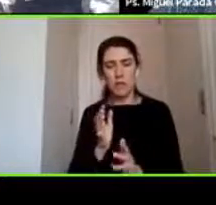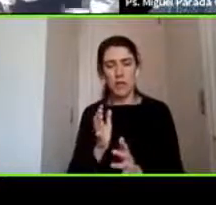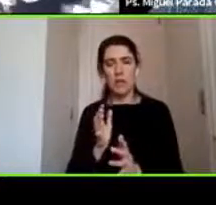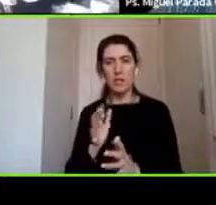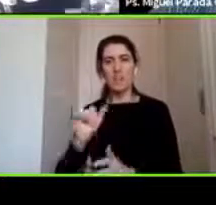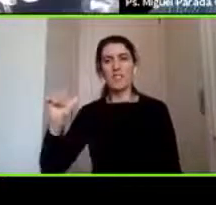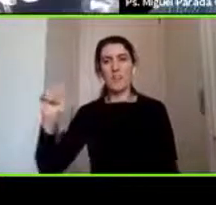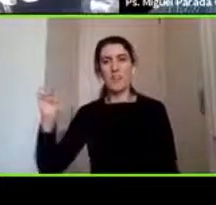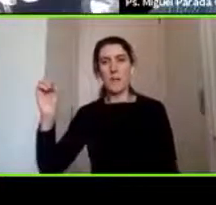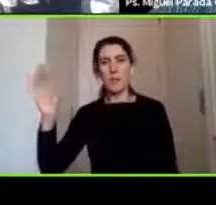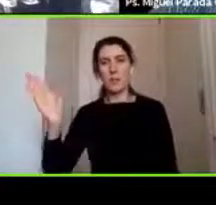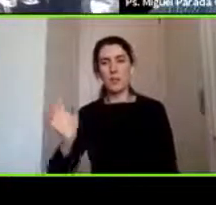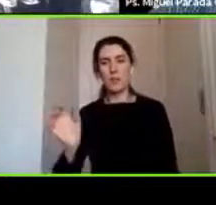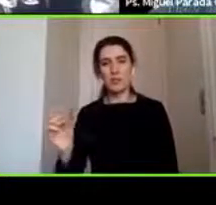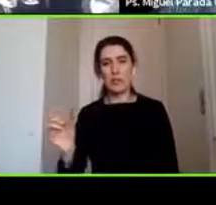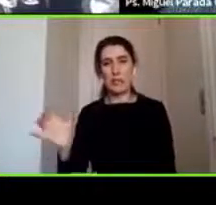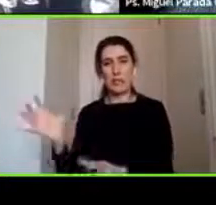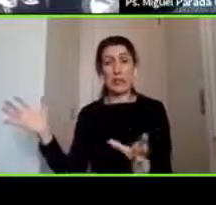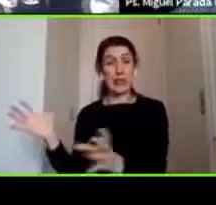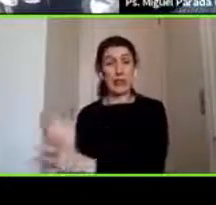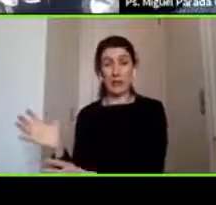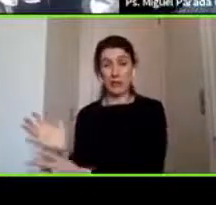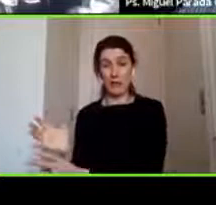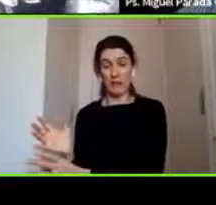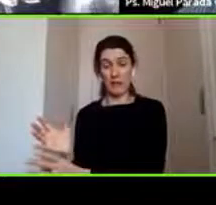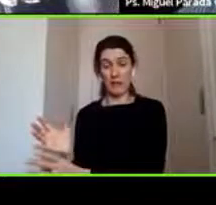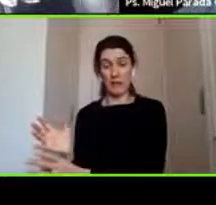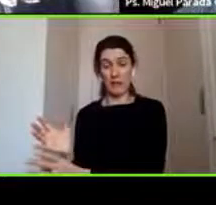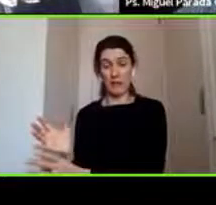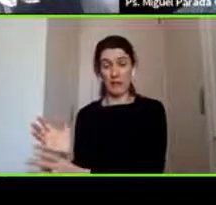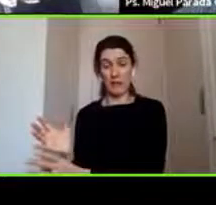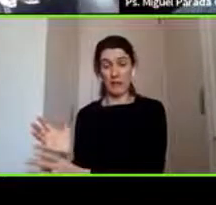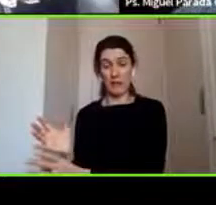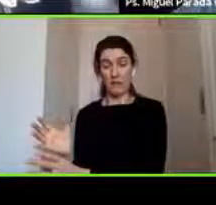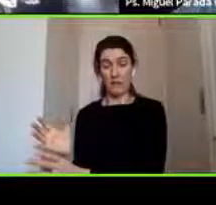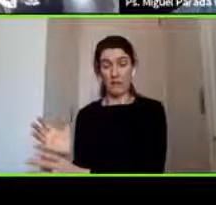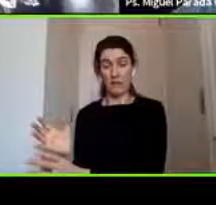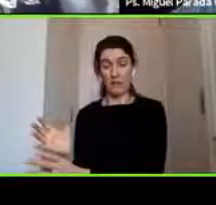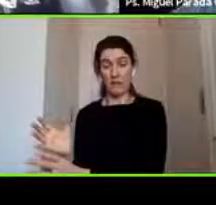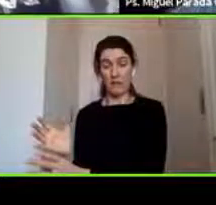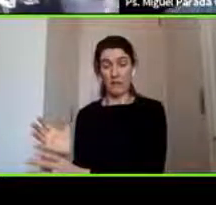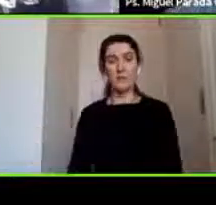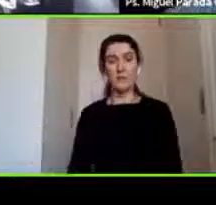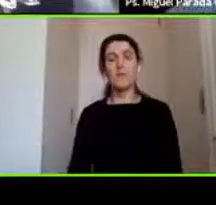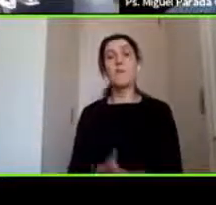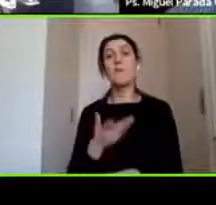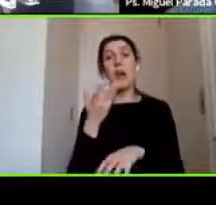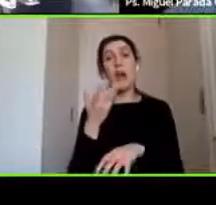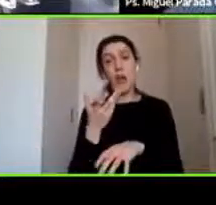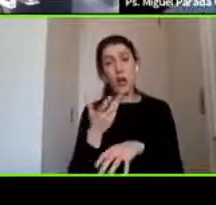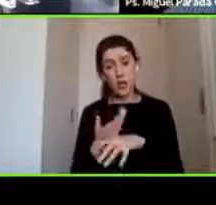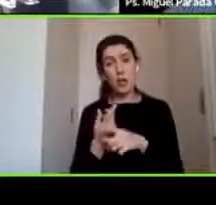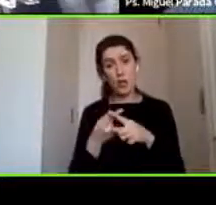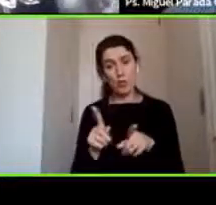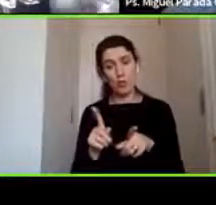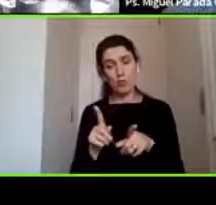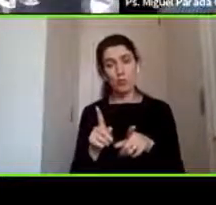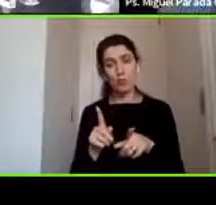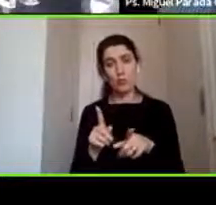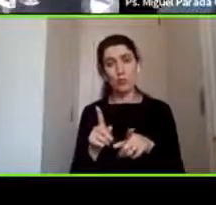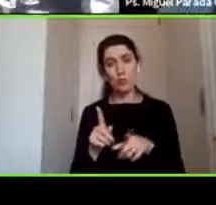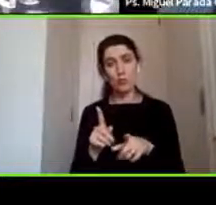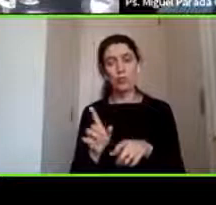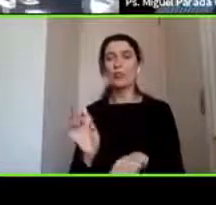6% de TEC severo ya existe otro trauma no como